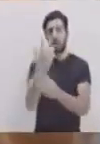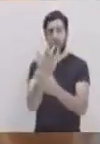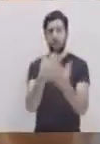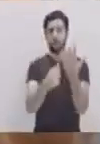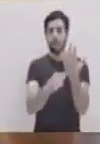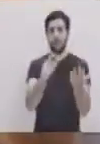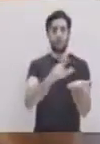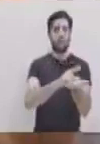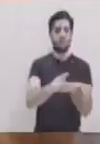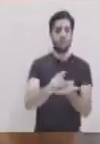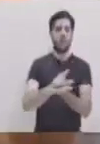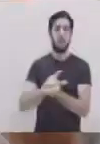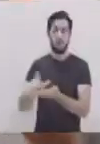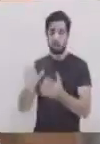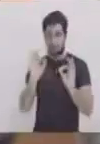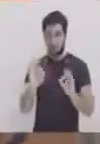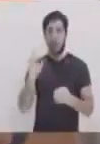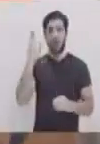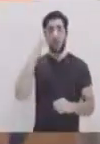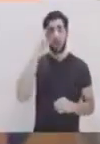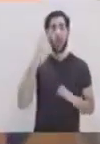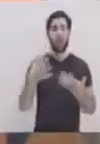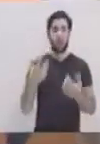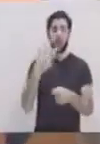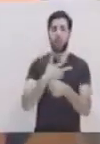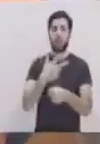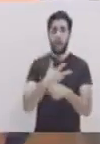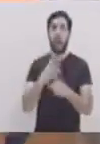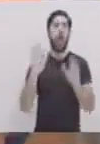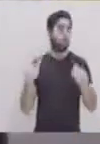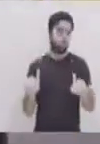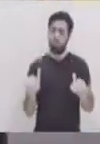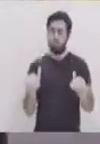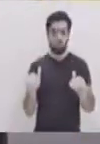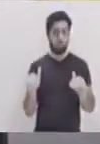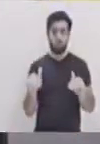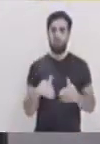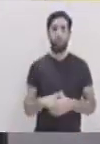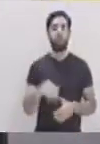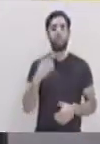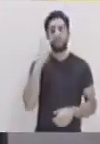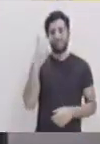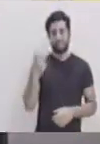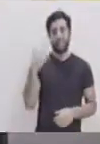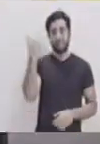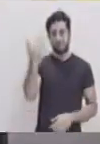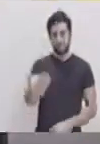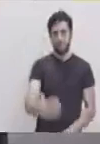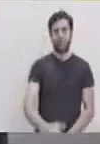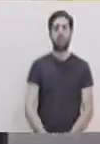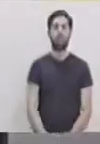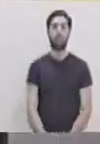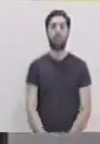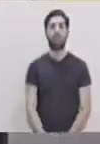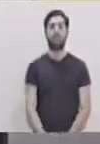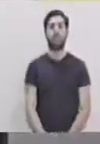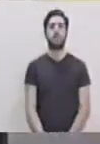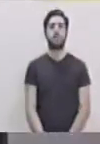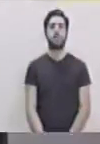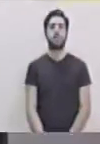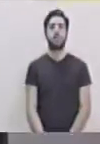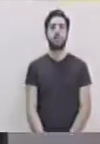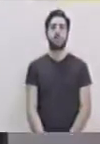antibacterial para limpiarte las manos continuamente y recuerda guatemala no se detiene